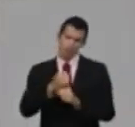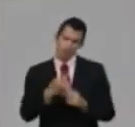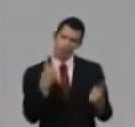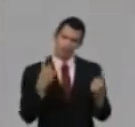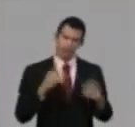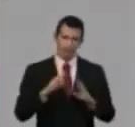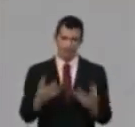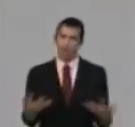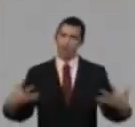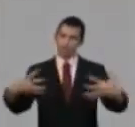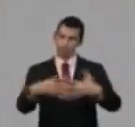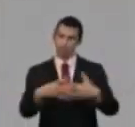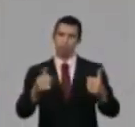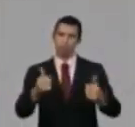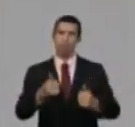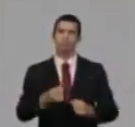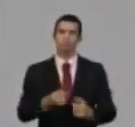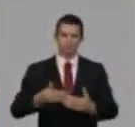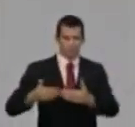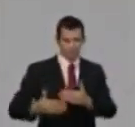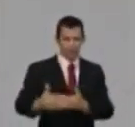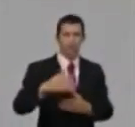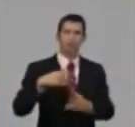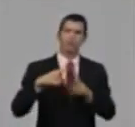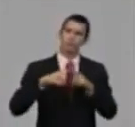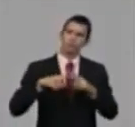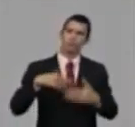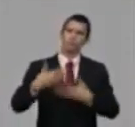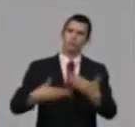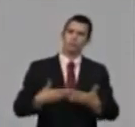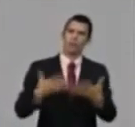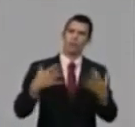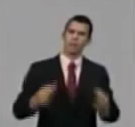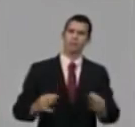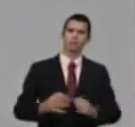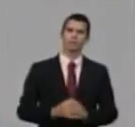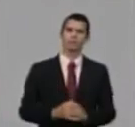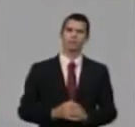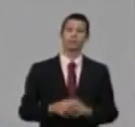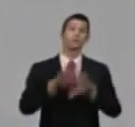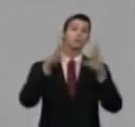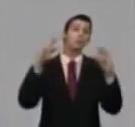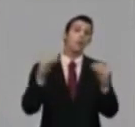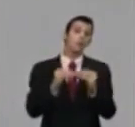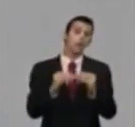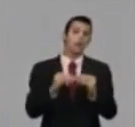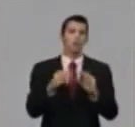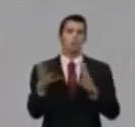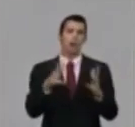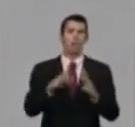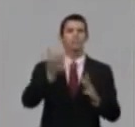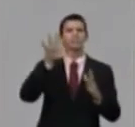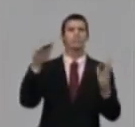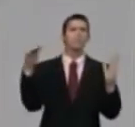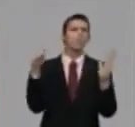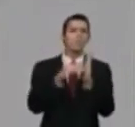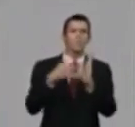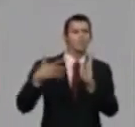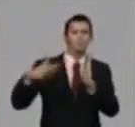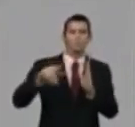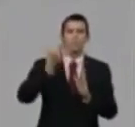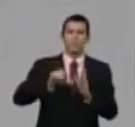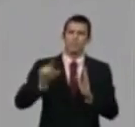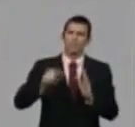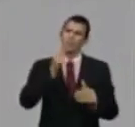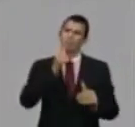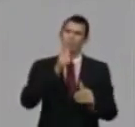problema. Eso es una de las cosas. Nosotros hemos recibido por los diferentes canales 5.939 situaciones, dudas,